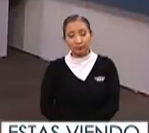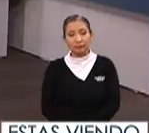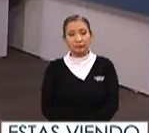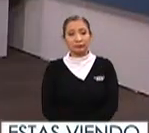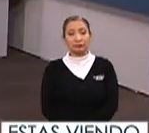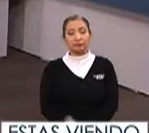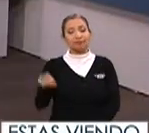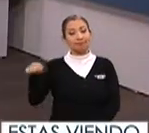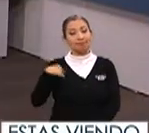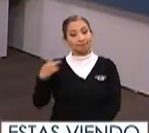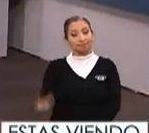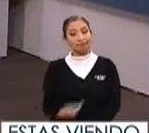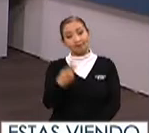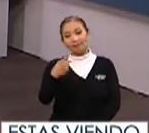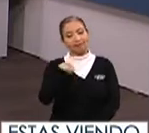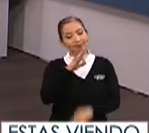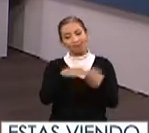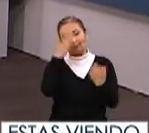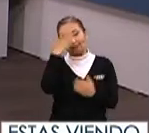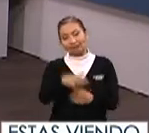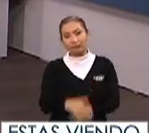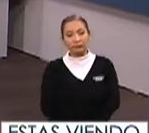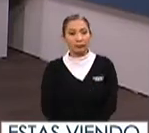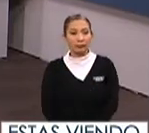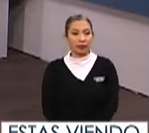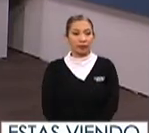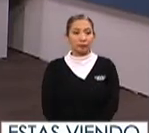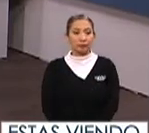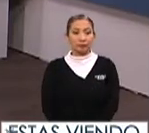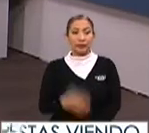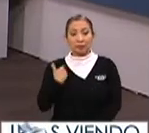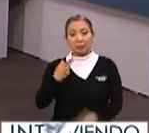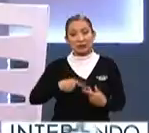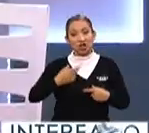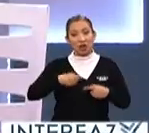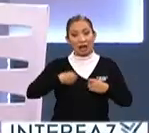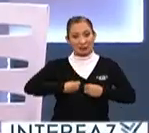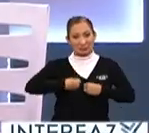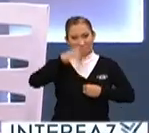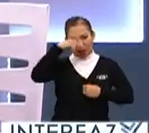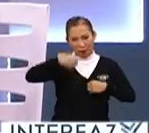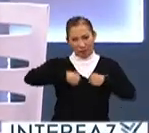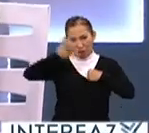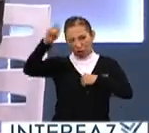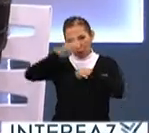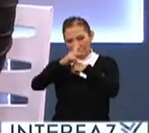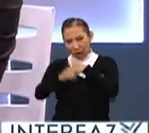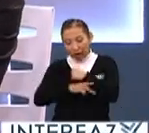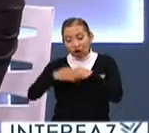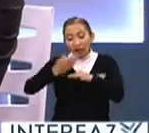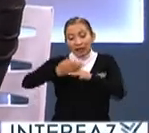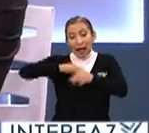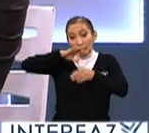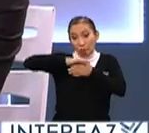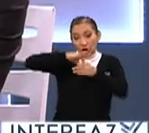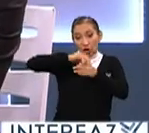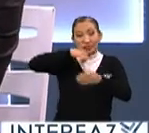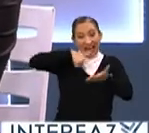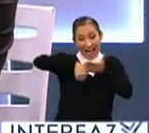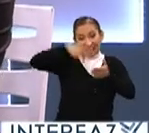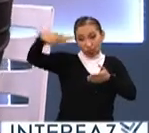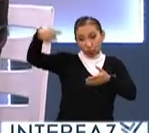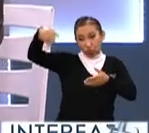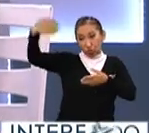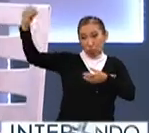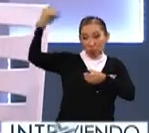Pues ahí está, Mauricio, una pregunta que todo el mundo nos hace. Pues mira, perfecto, de los chilangos que reciben el exterior, ahorita los votos están, o los sobres votos,